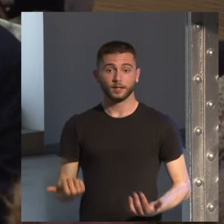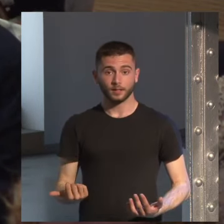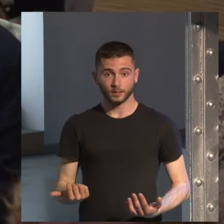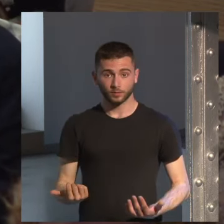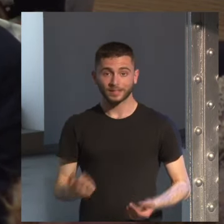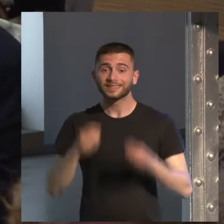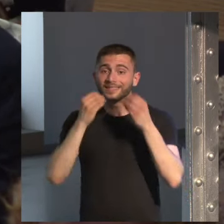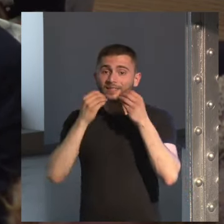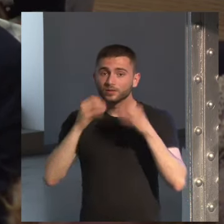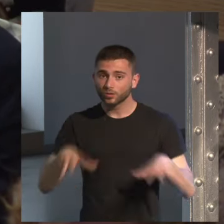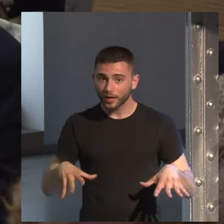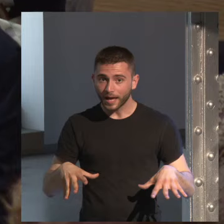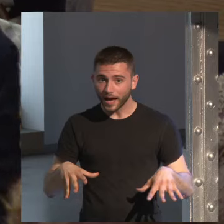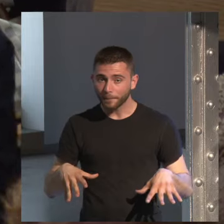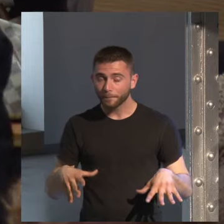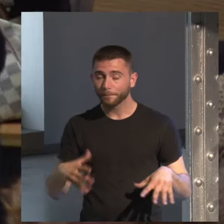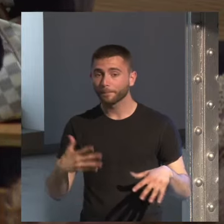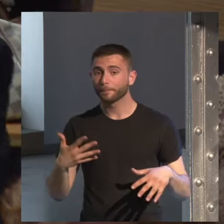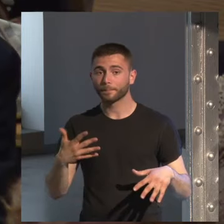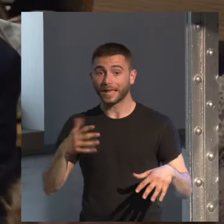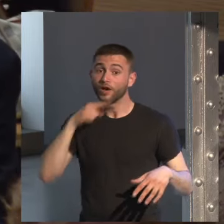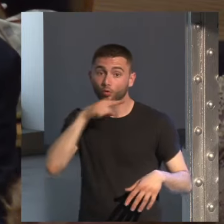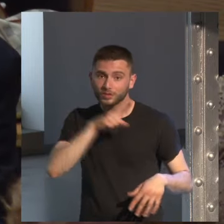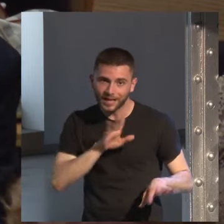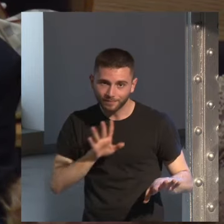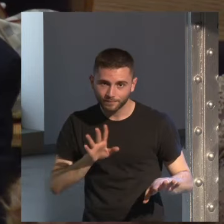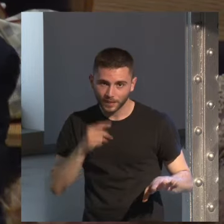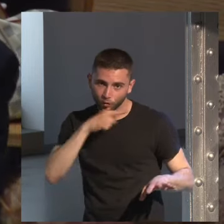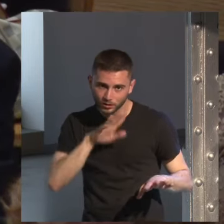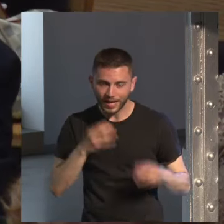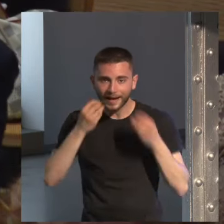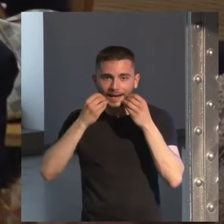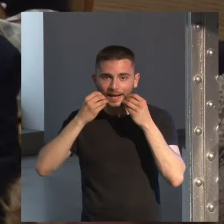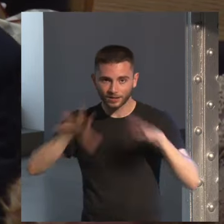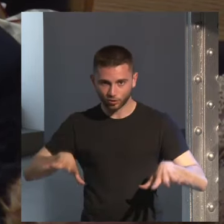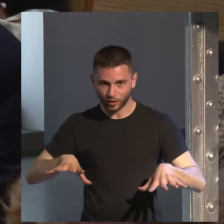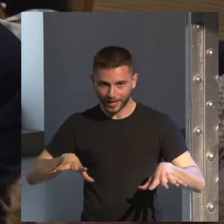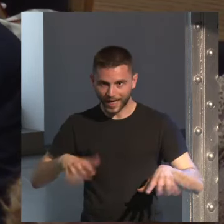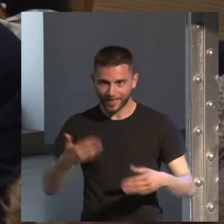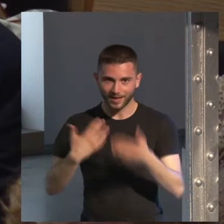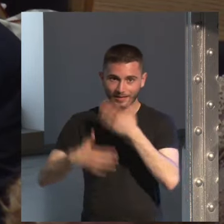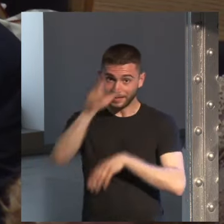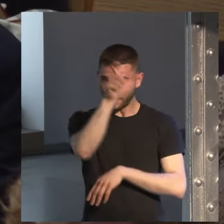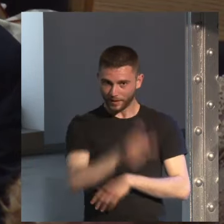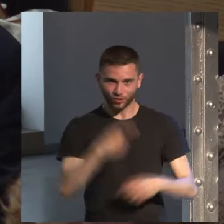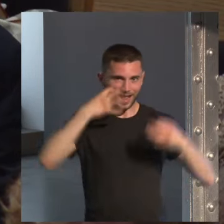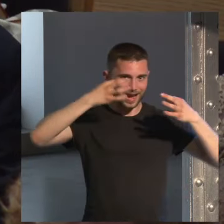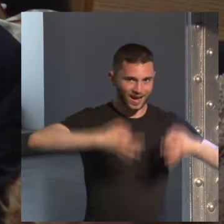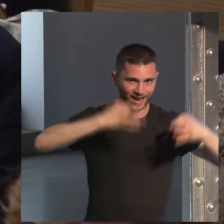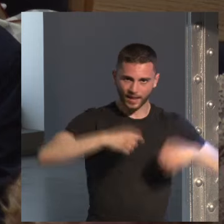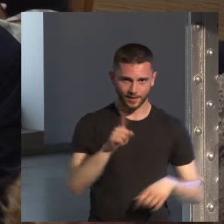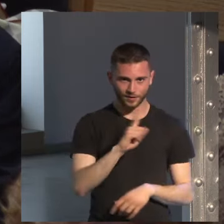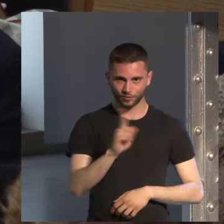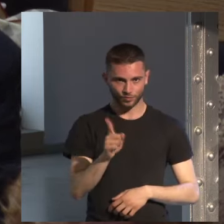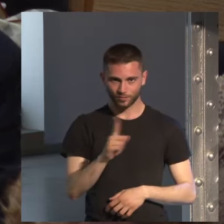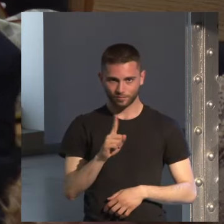que la historia no ha hecho por lo menos en Rusia digamos ¿no? no ha hecho una realidad de lo que fue ese personaje independientemente que